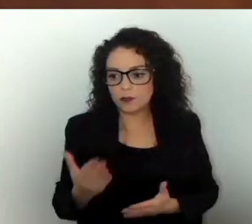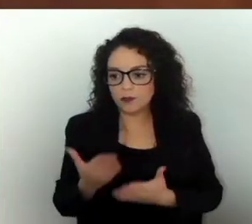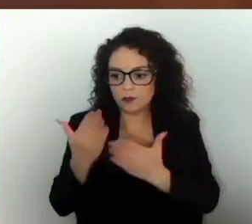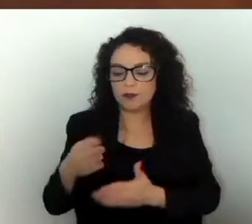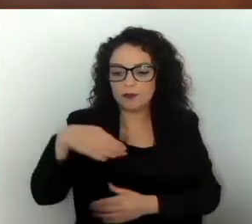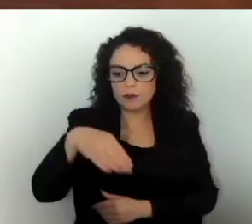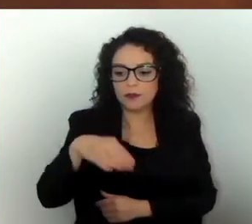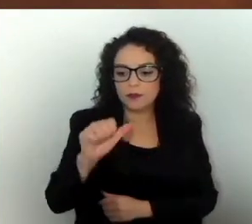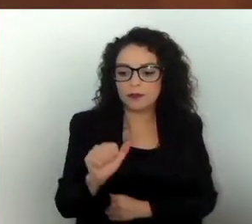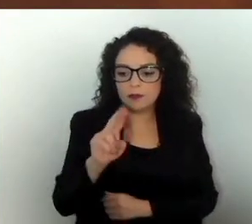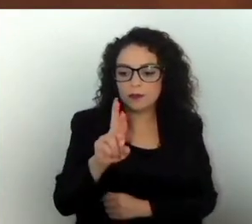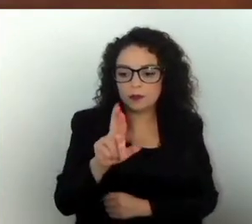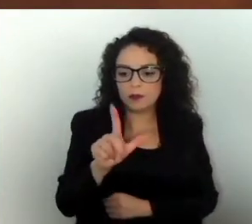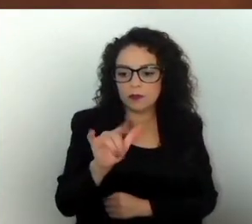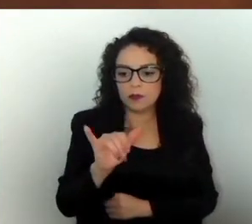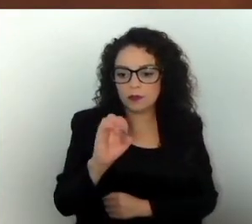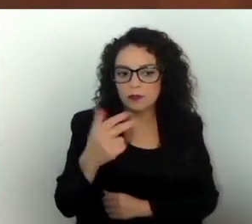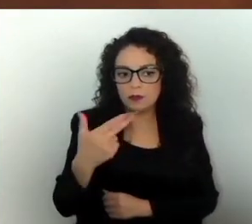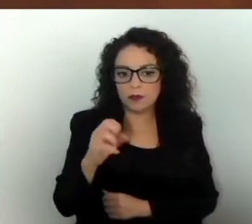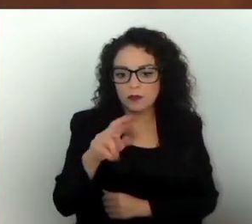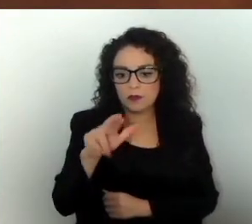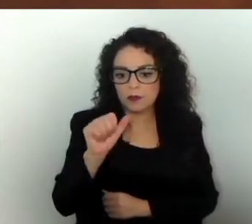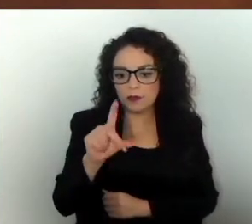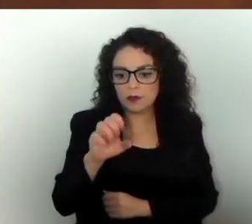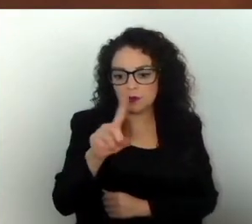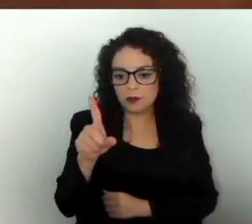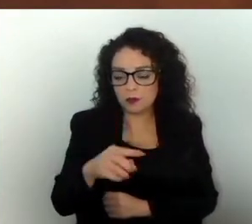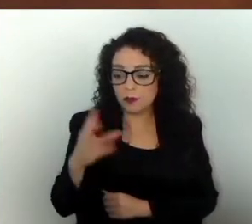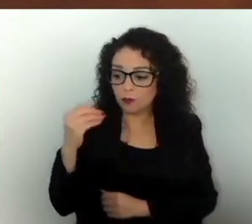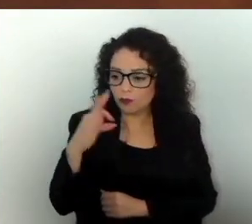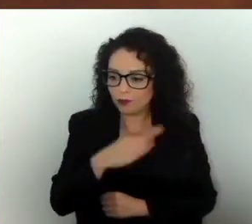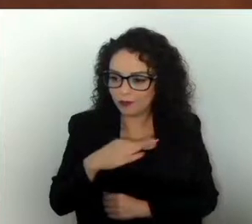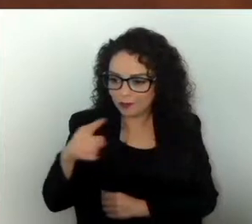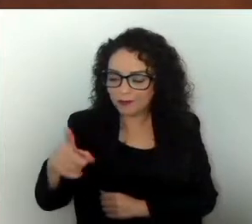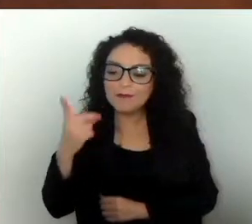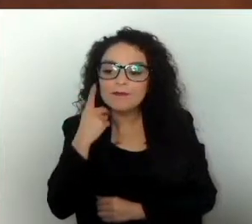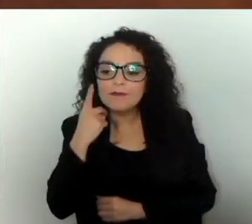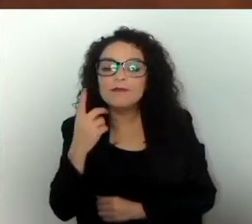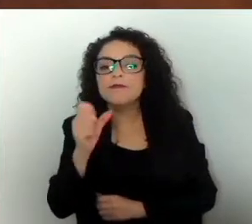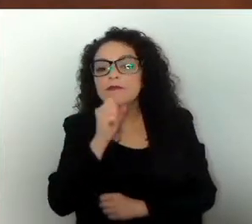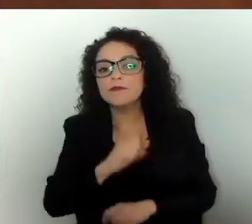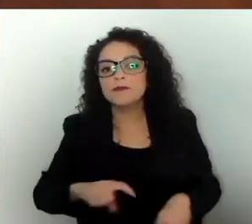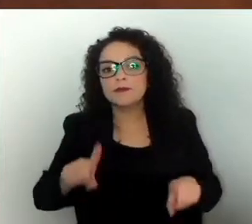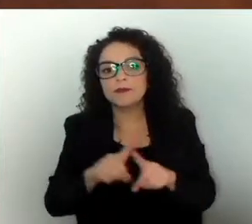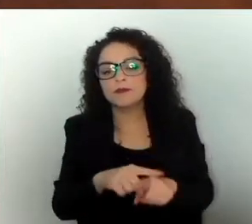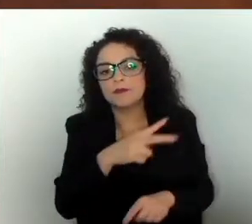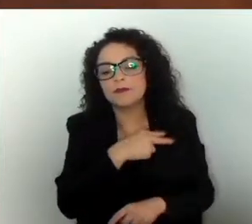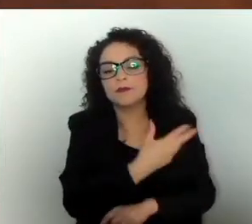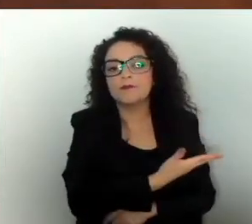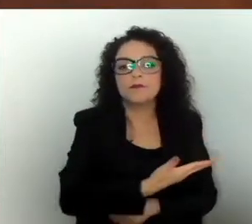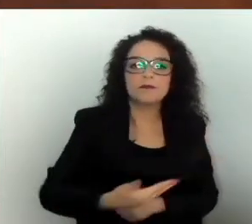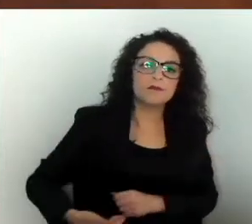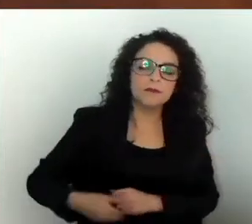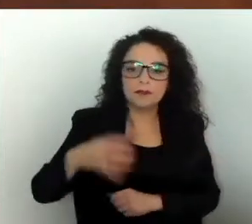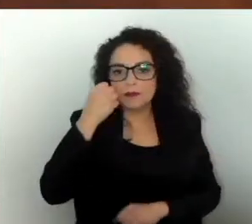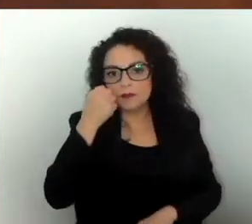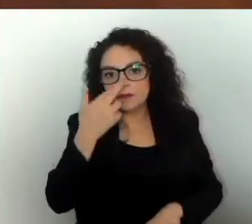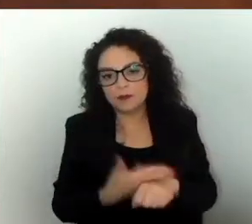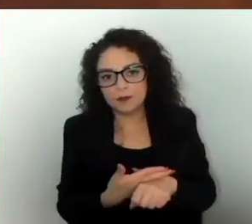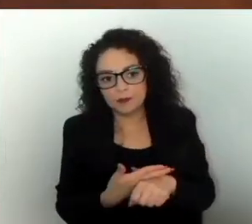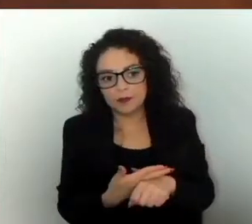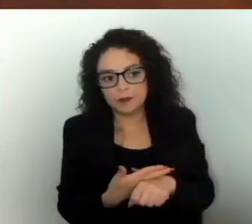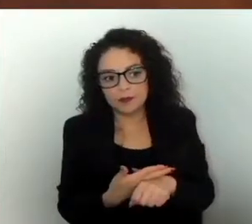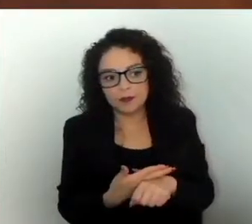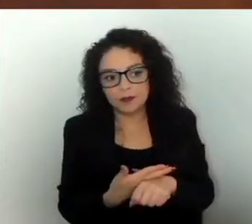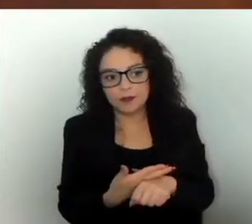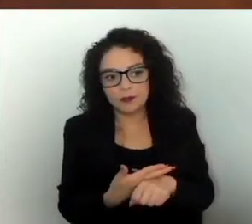Hernández, muchas felicidades, señor diputado, y también a los vicepresidentes y secretarios de la